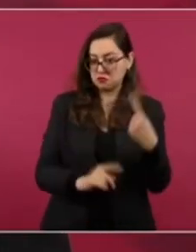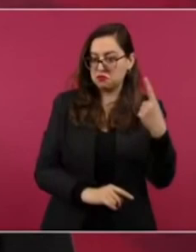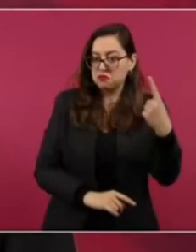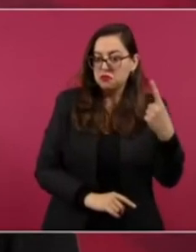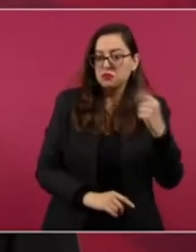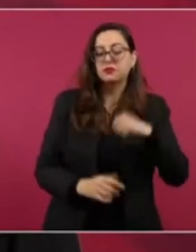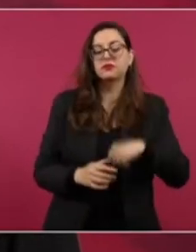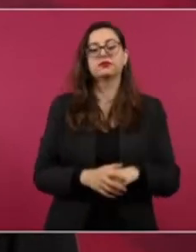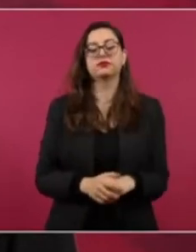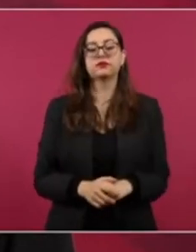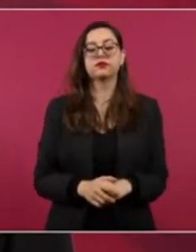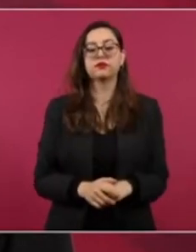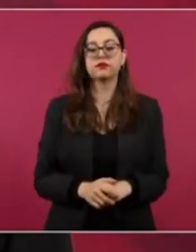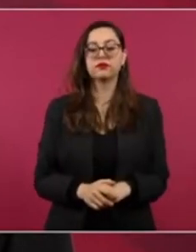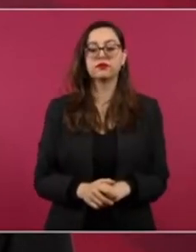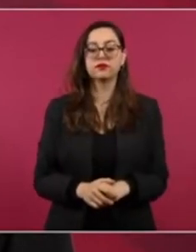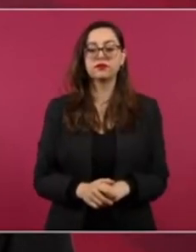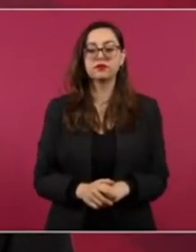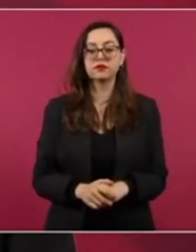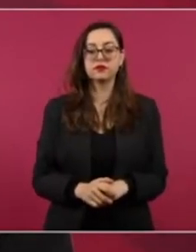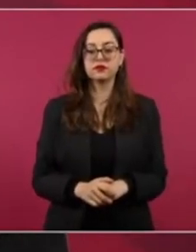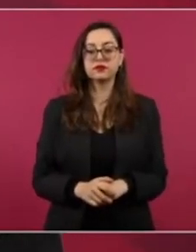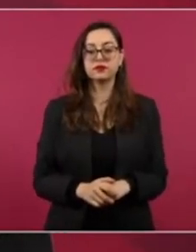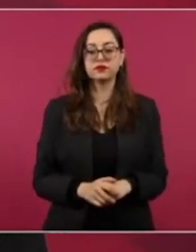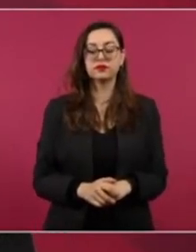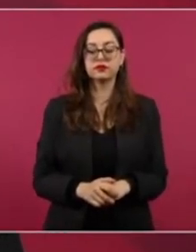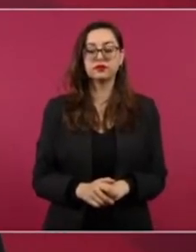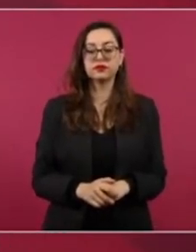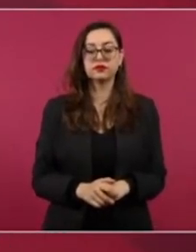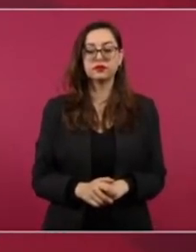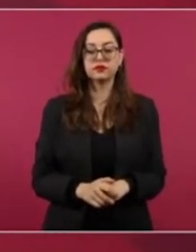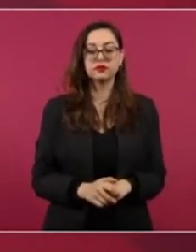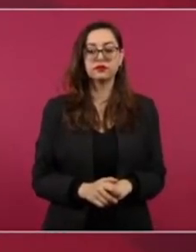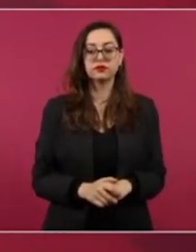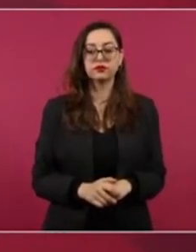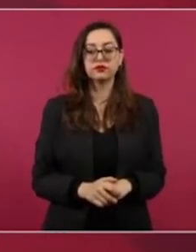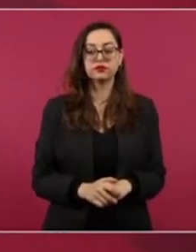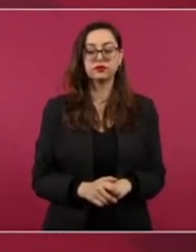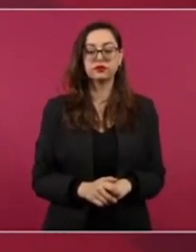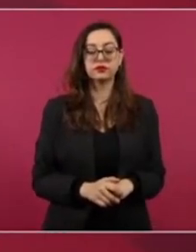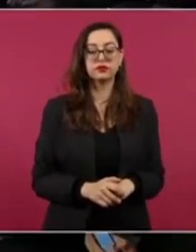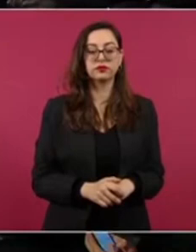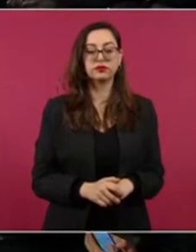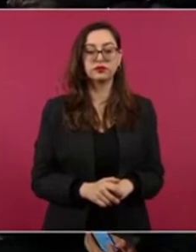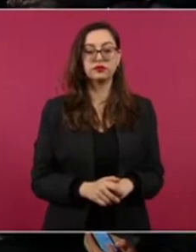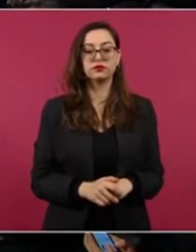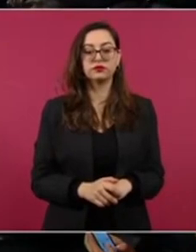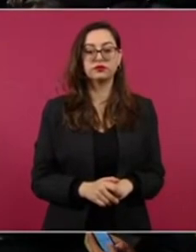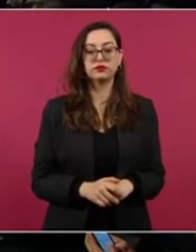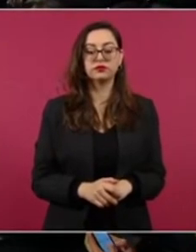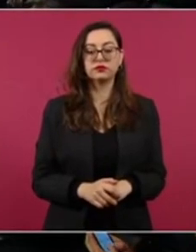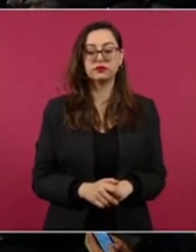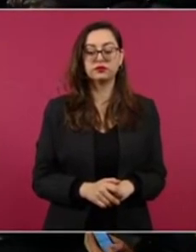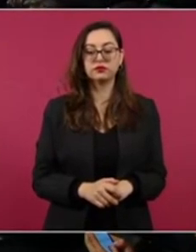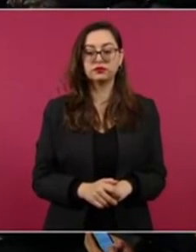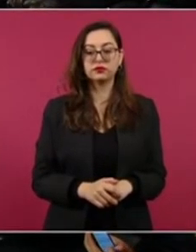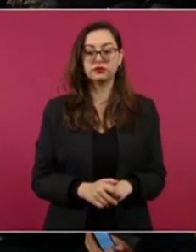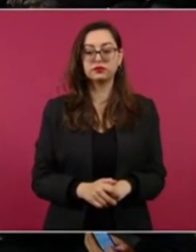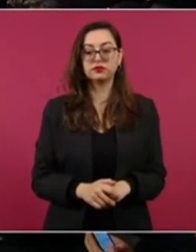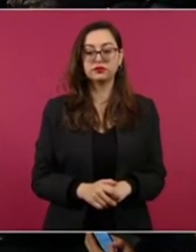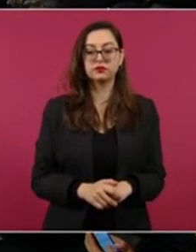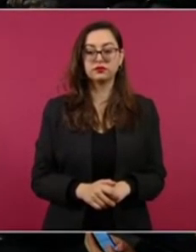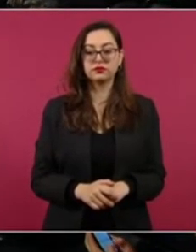pero también el que